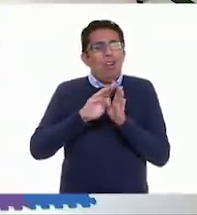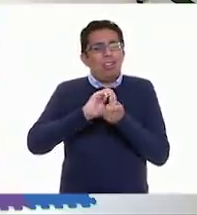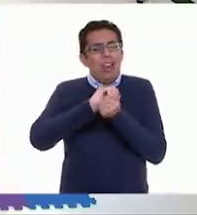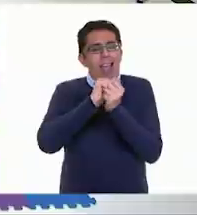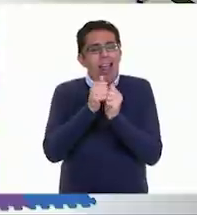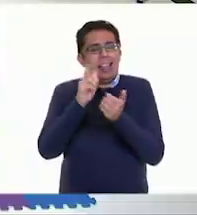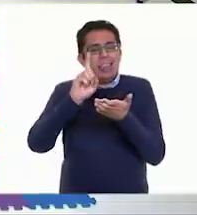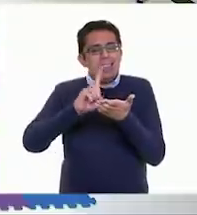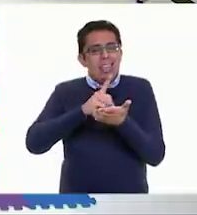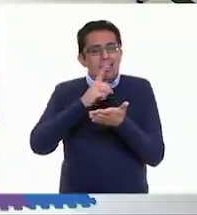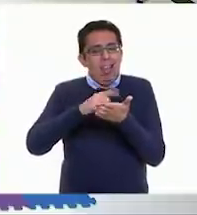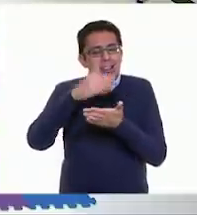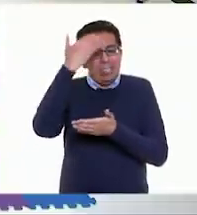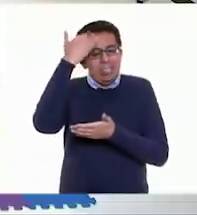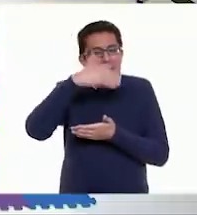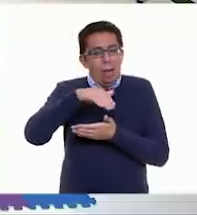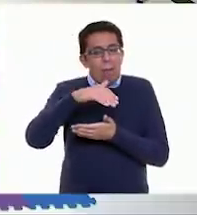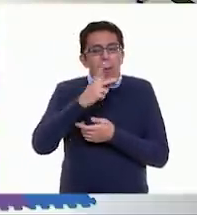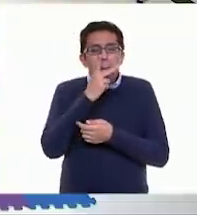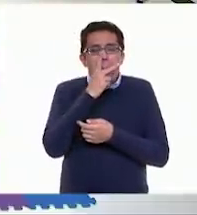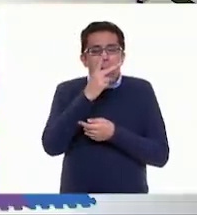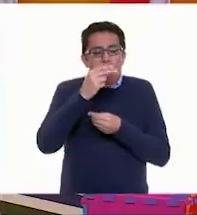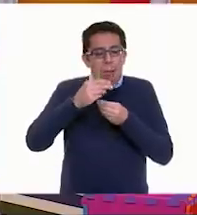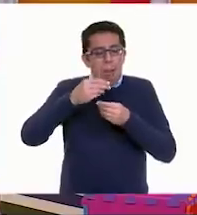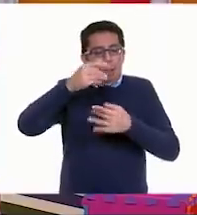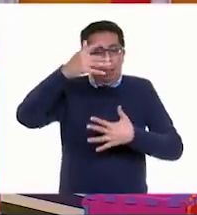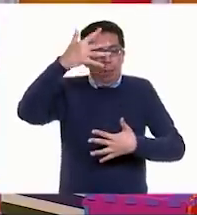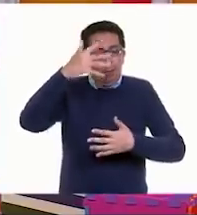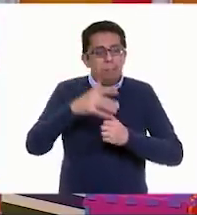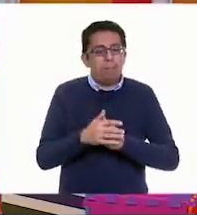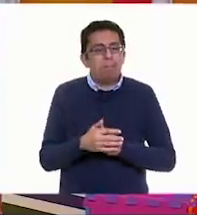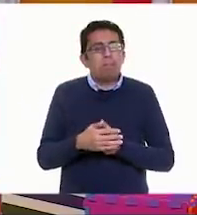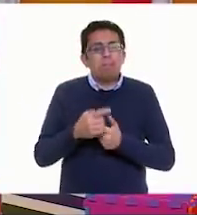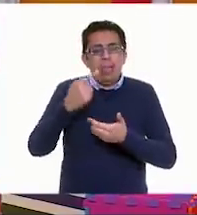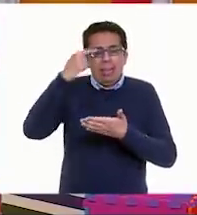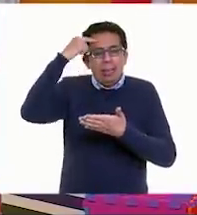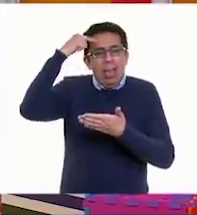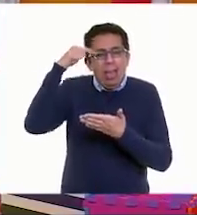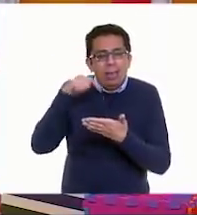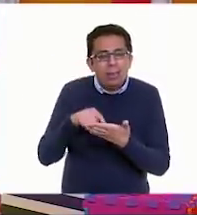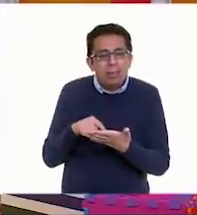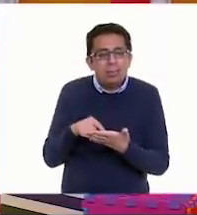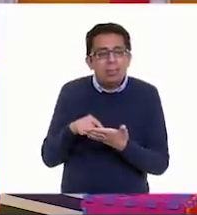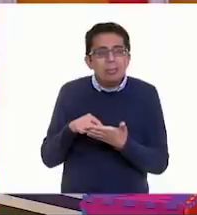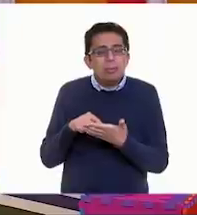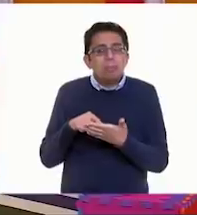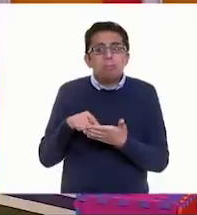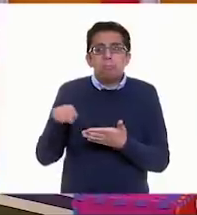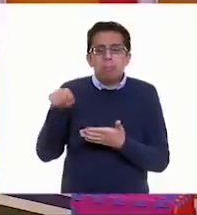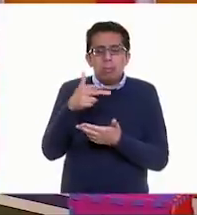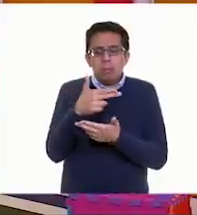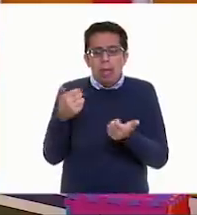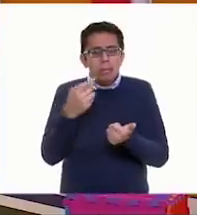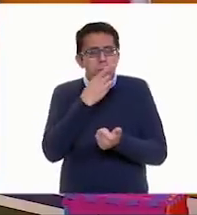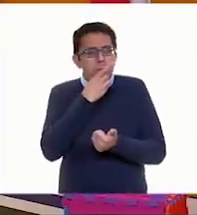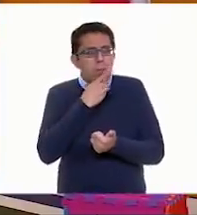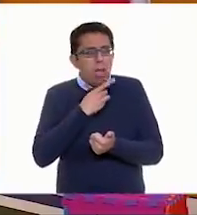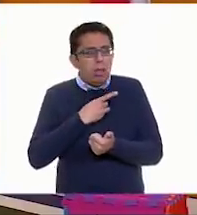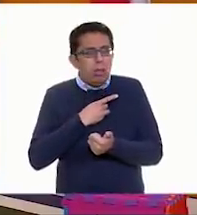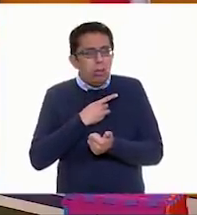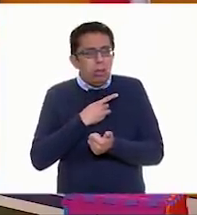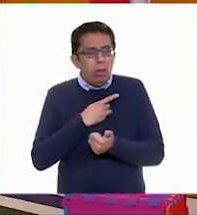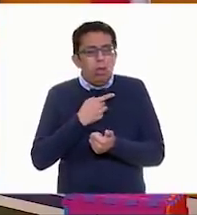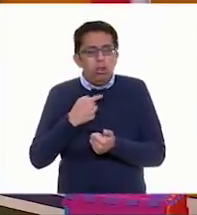Exacto. Ahora sí. Sí. ¿Qué creen? ¿Qué pasó? Que nadie me dijo, pero yo tengo unas